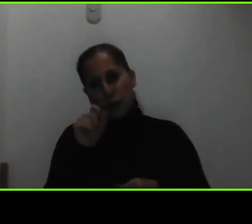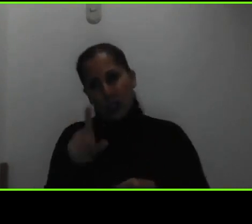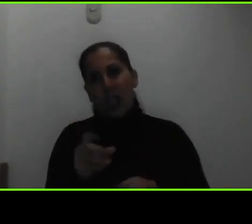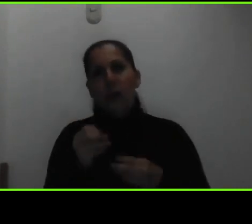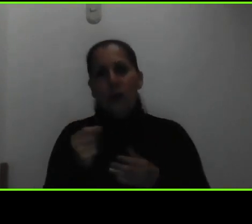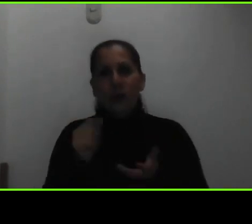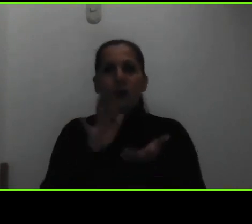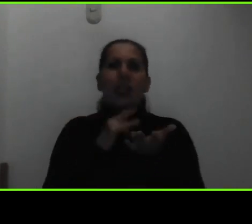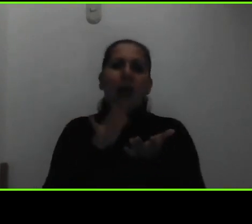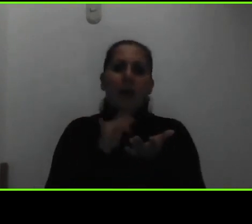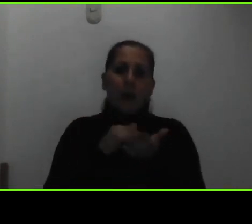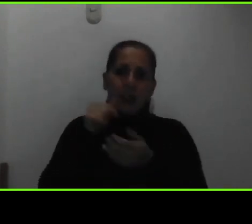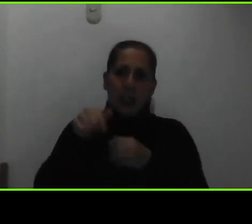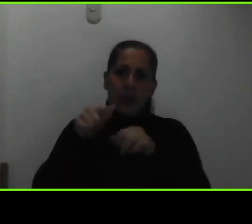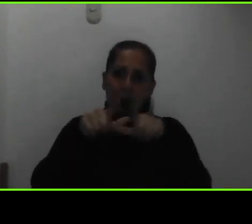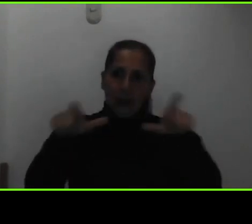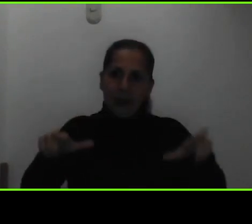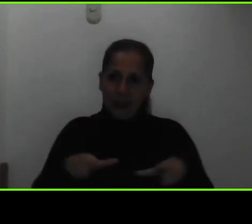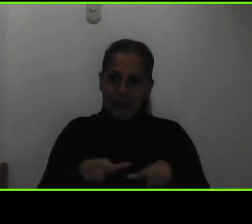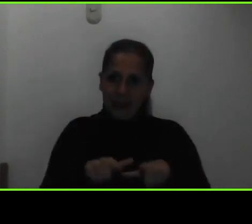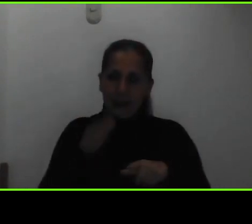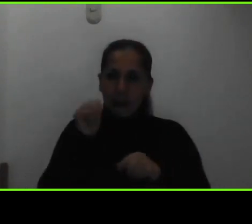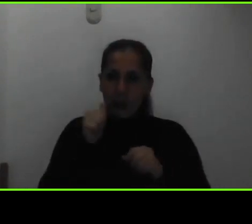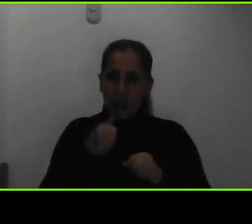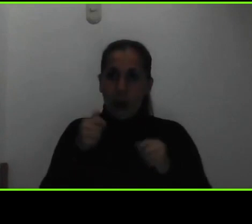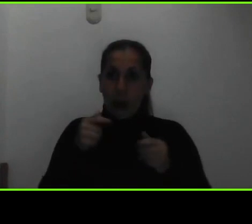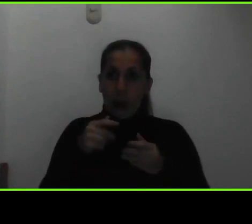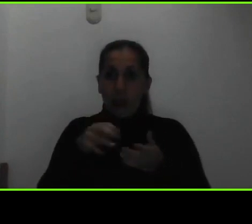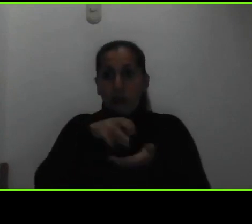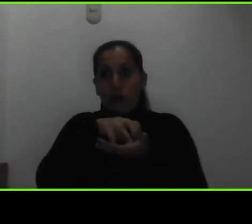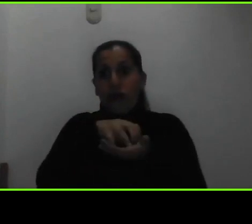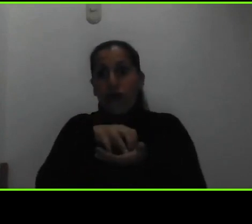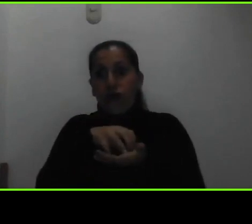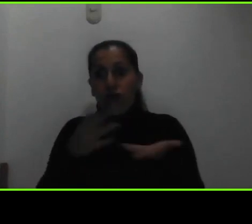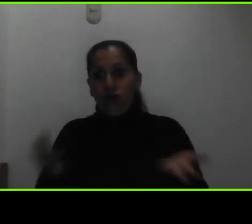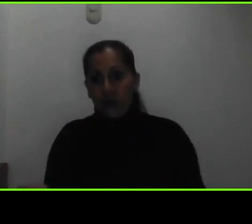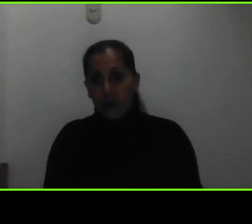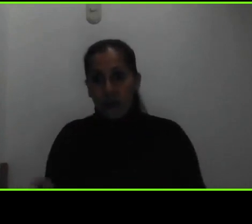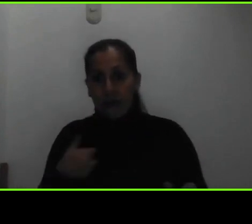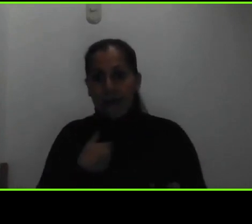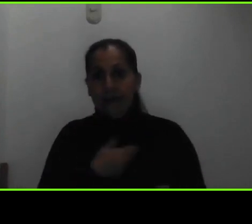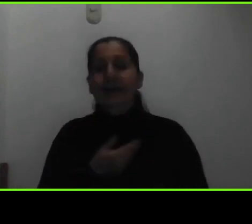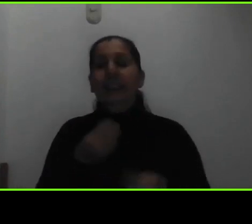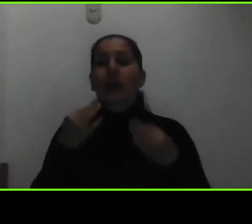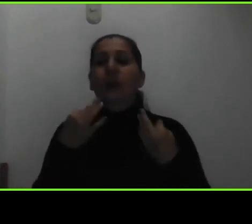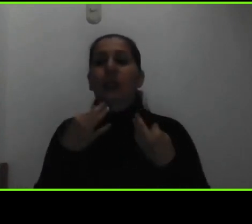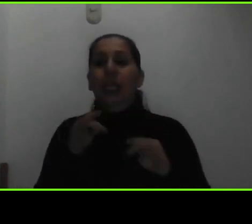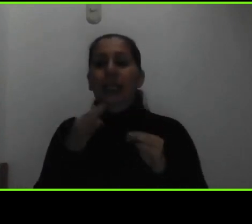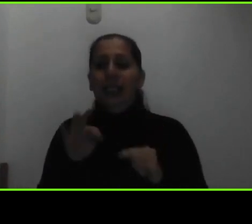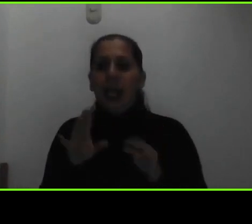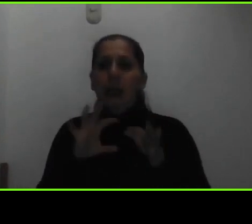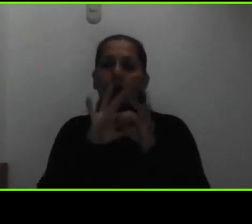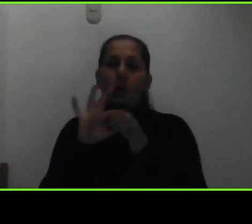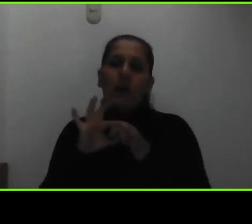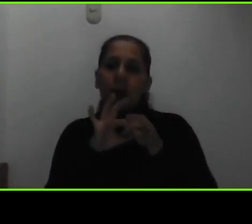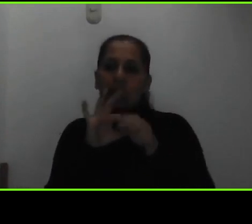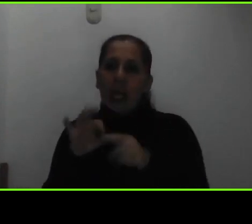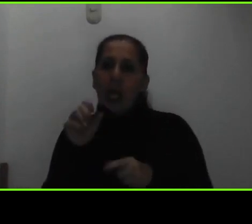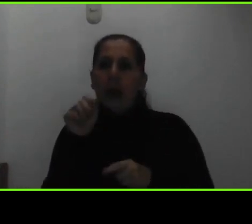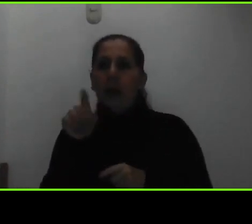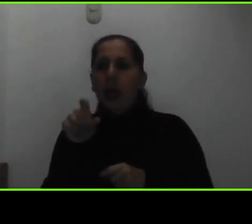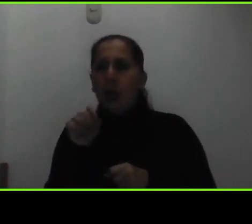aprovechando este espacio para abordar sus inquietudes estamos tratando de unificar preguntas y poder